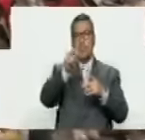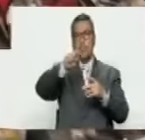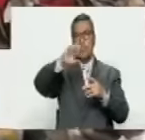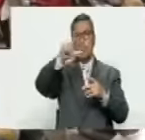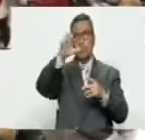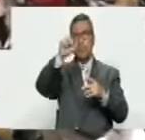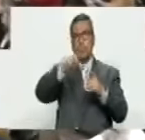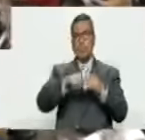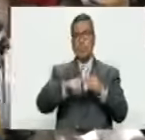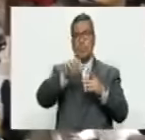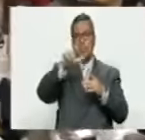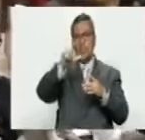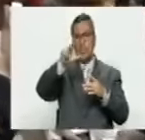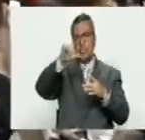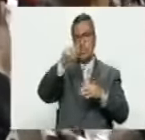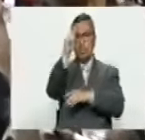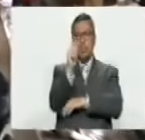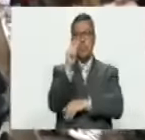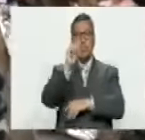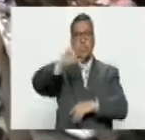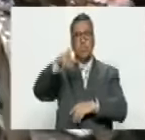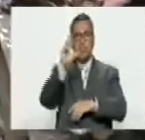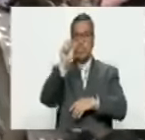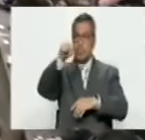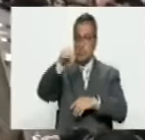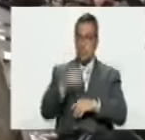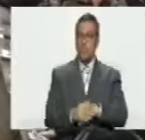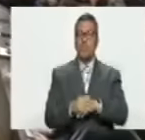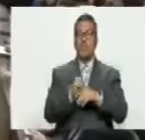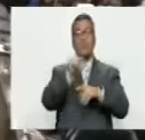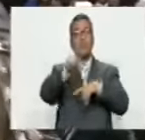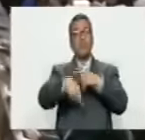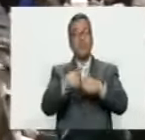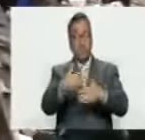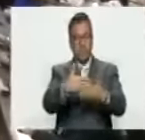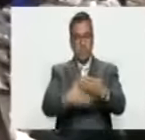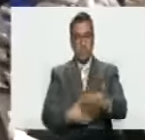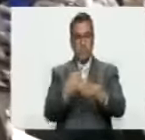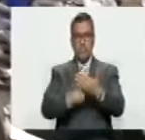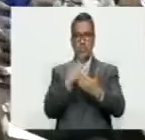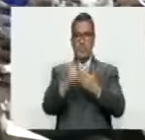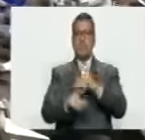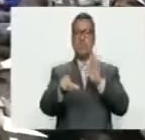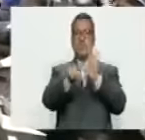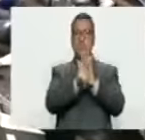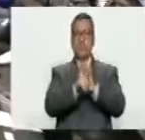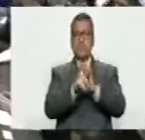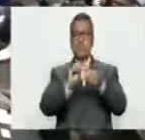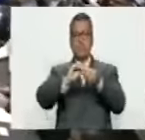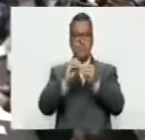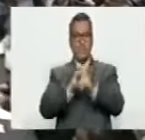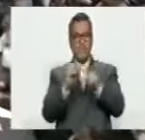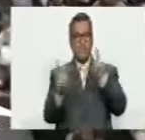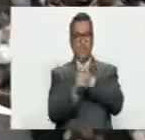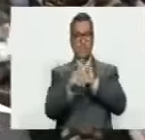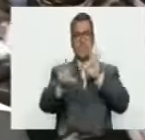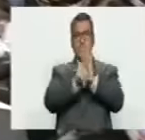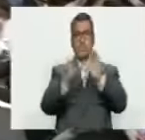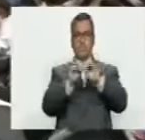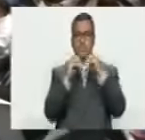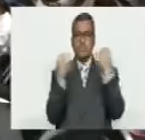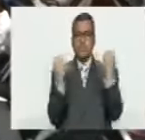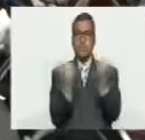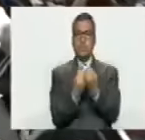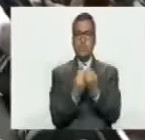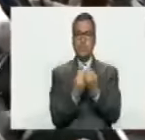Carreño, Liliana González y el diputado Juan Carlos Sierra, mediante la cual presentaron el proyecto de ley de reforma parcial de la ley orgánica